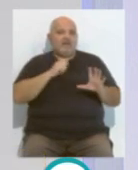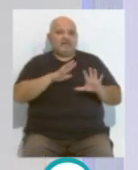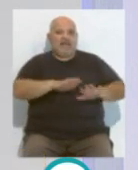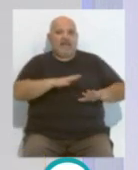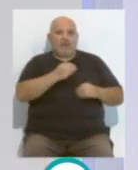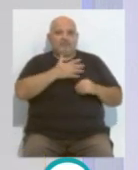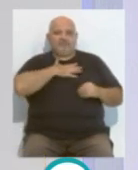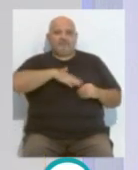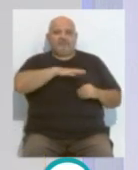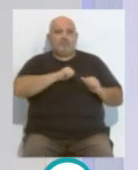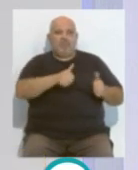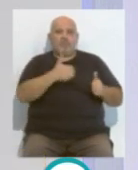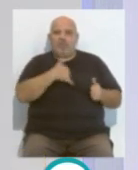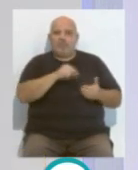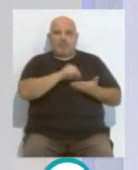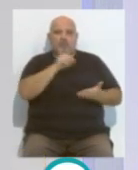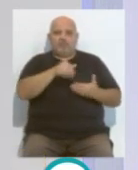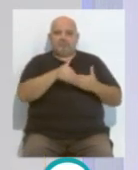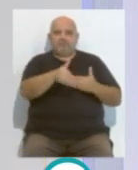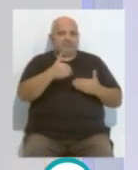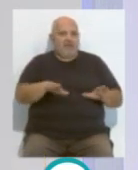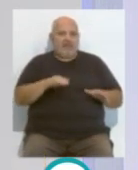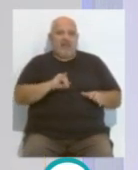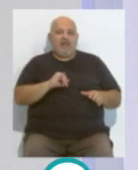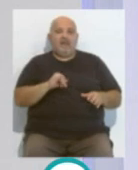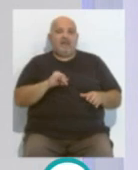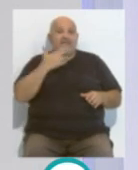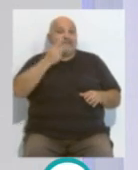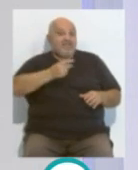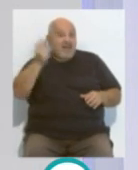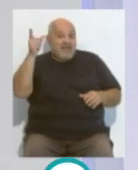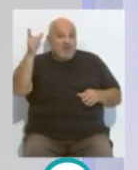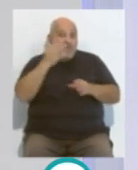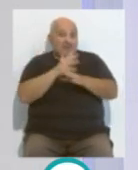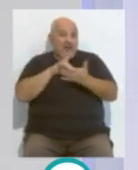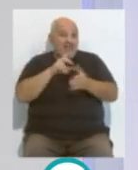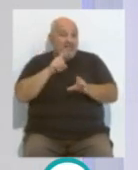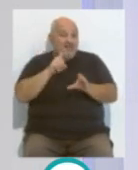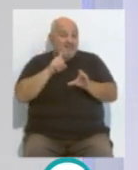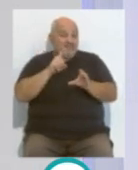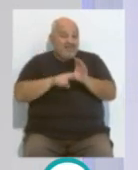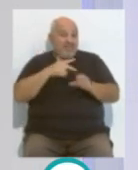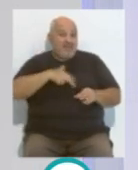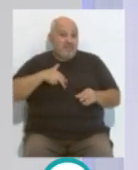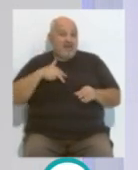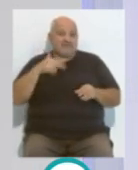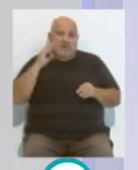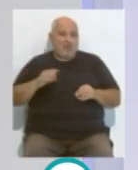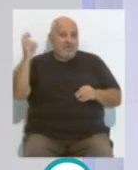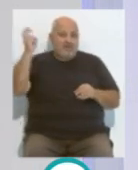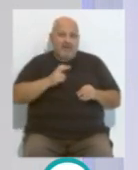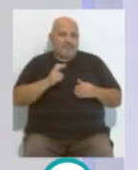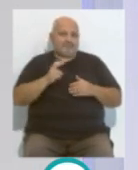disposición para comenzar la pretemporada de la mejor manera. Yo creo que él personalmente por mucha fatiga